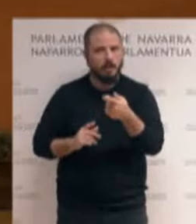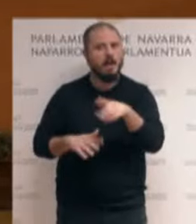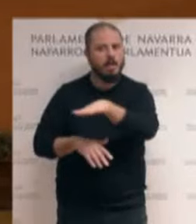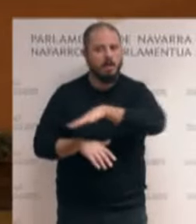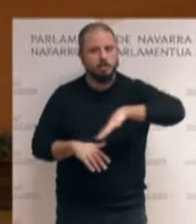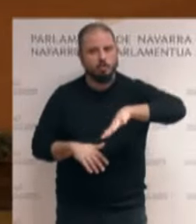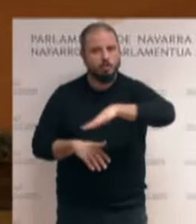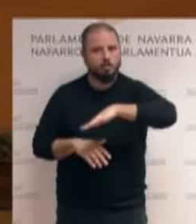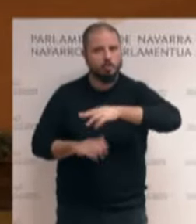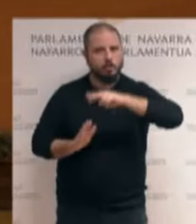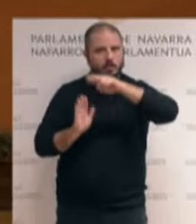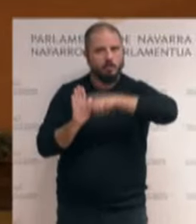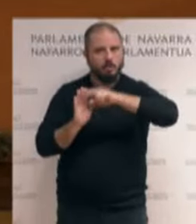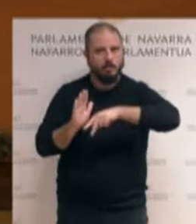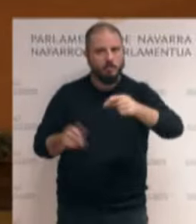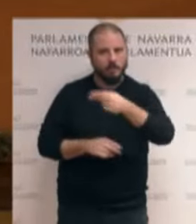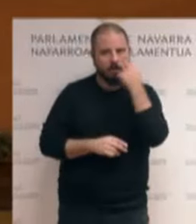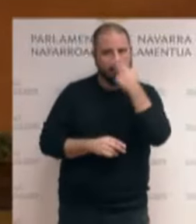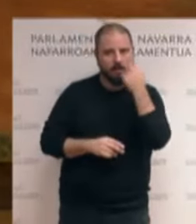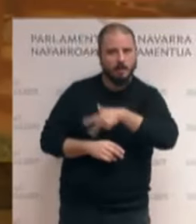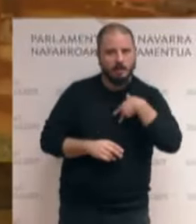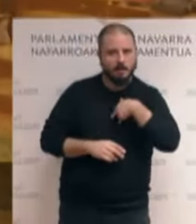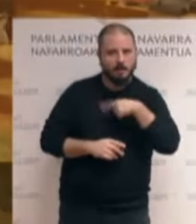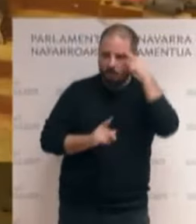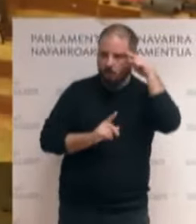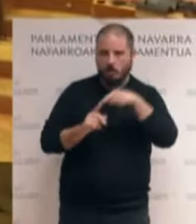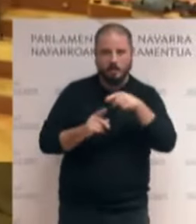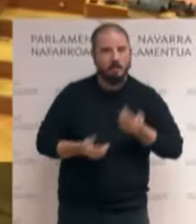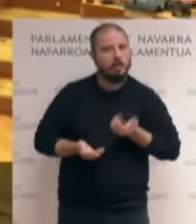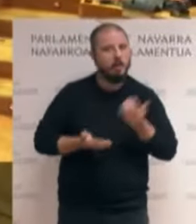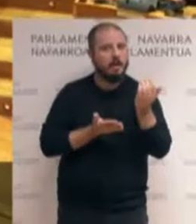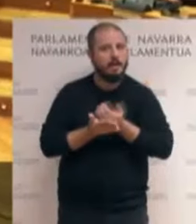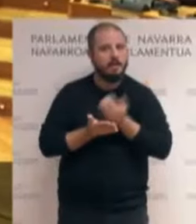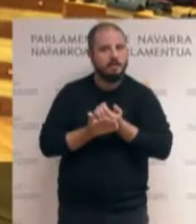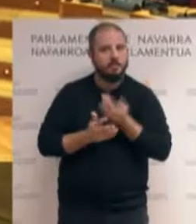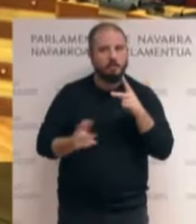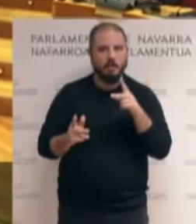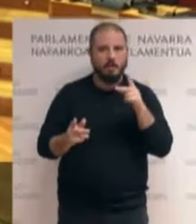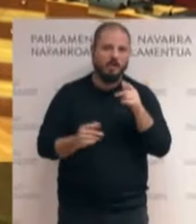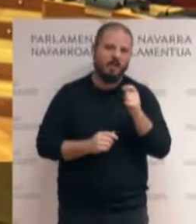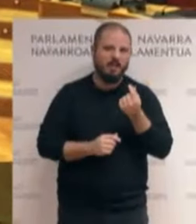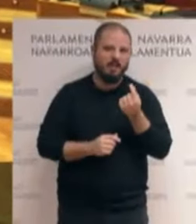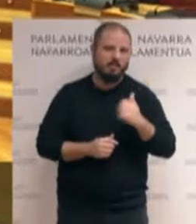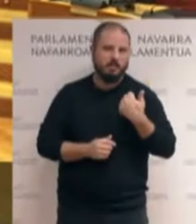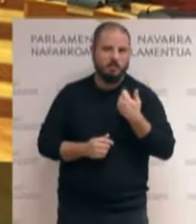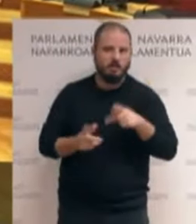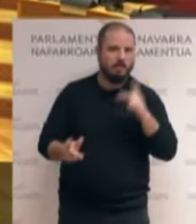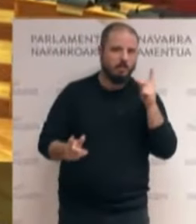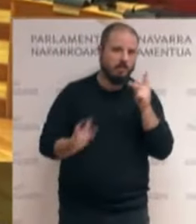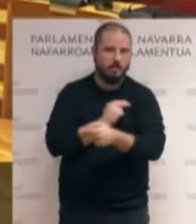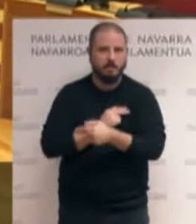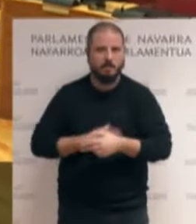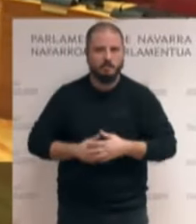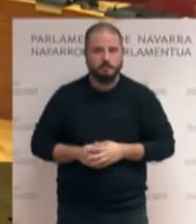general para impedir la especulación. Ya veremos qué votan hoy los constitucionalistas. Y, en cuanto a la